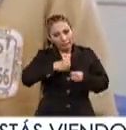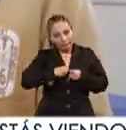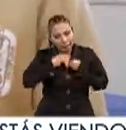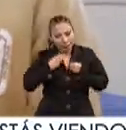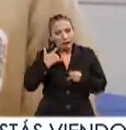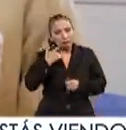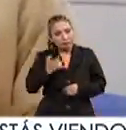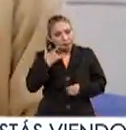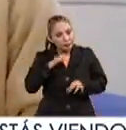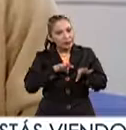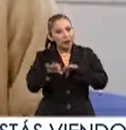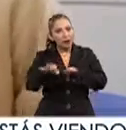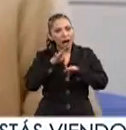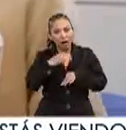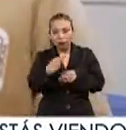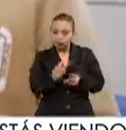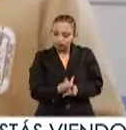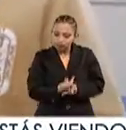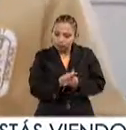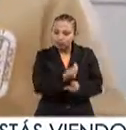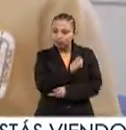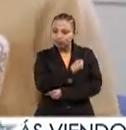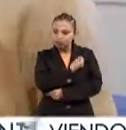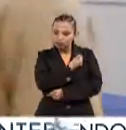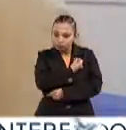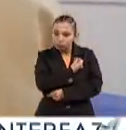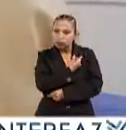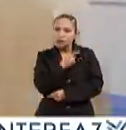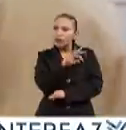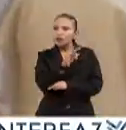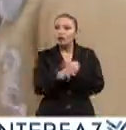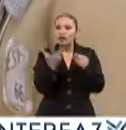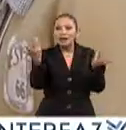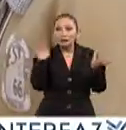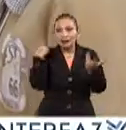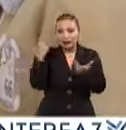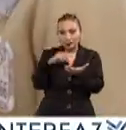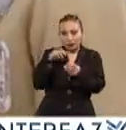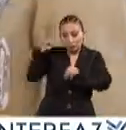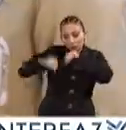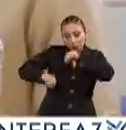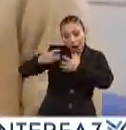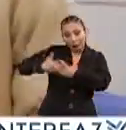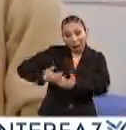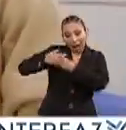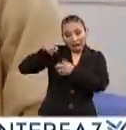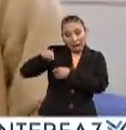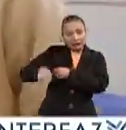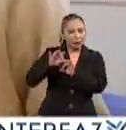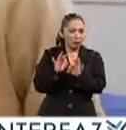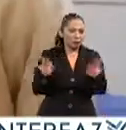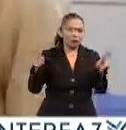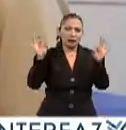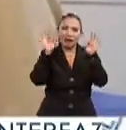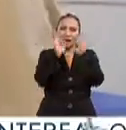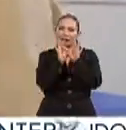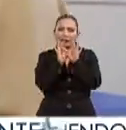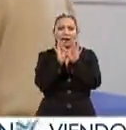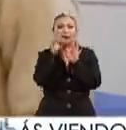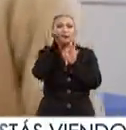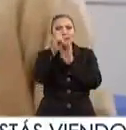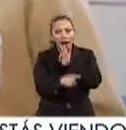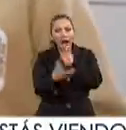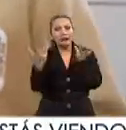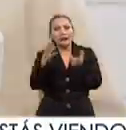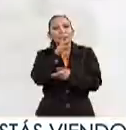la perseverancia, la paciencia, y todo ello que implica crear este proyecto fue fundamental para